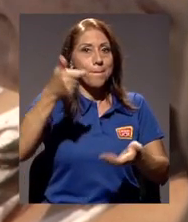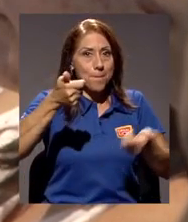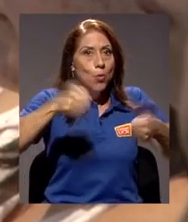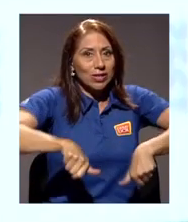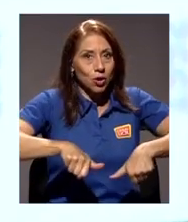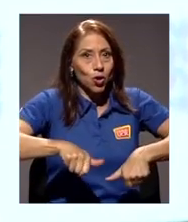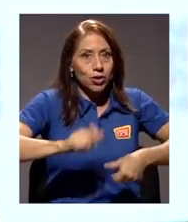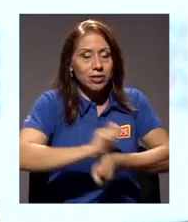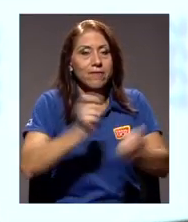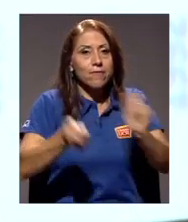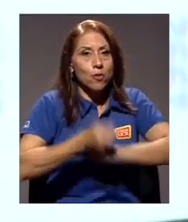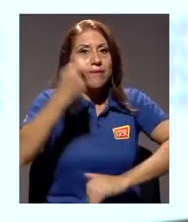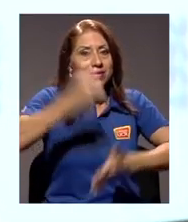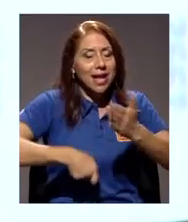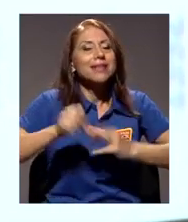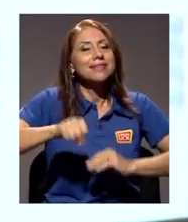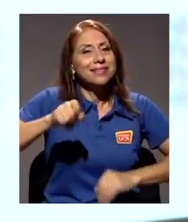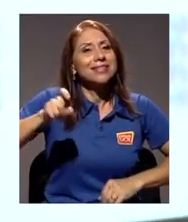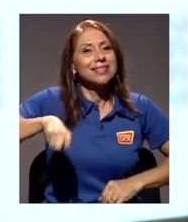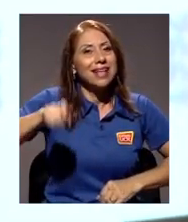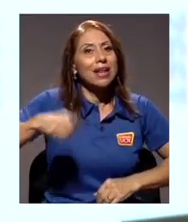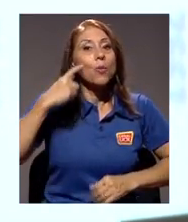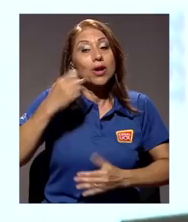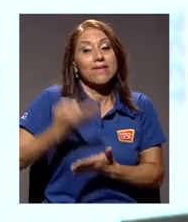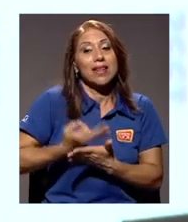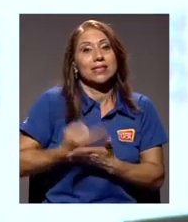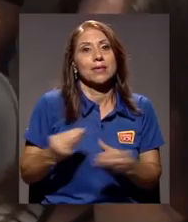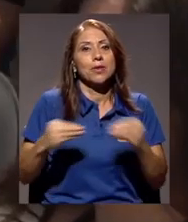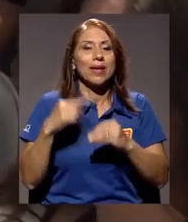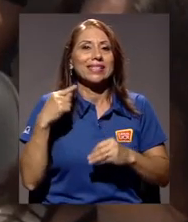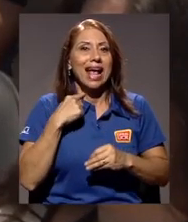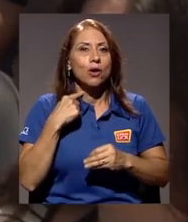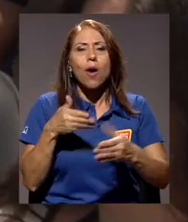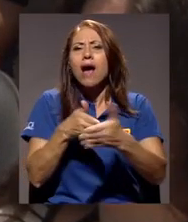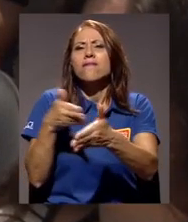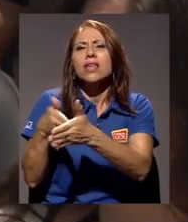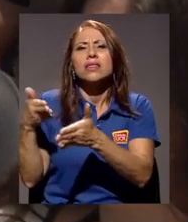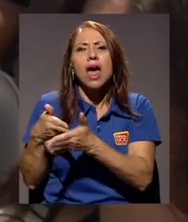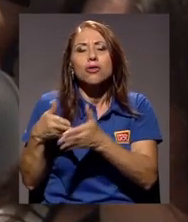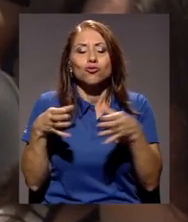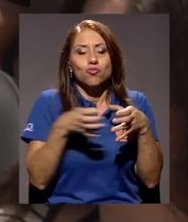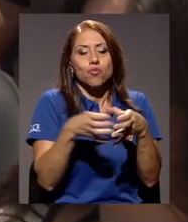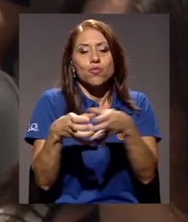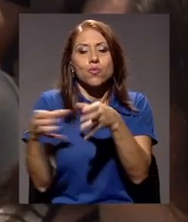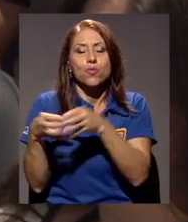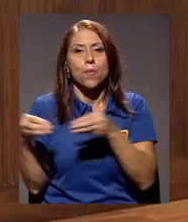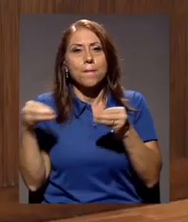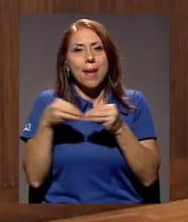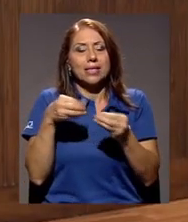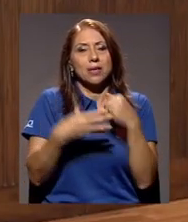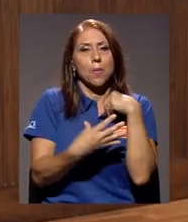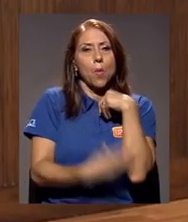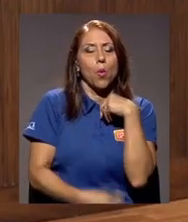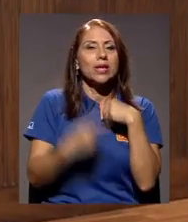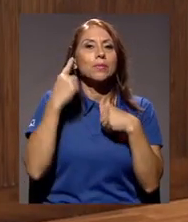porque el financiamiento será más caro y quienes se verán afectados serán los sectores más pobres debido a la inflación.